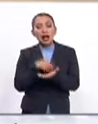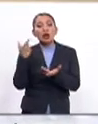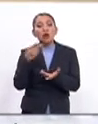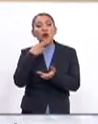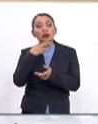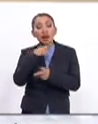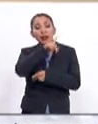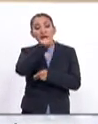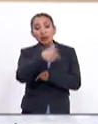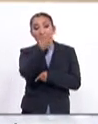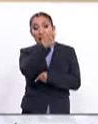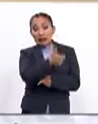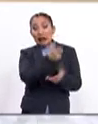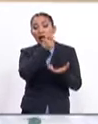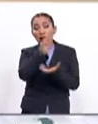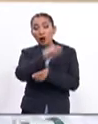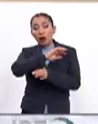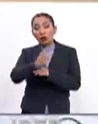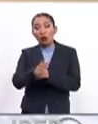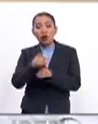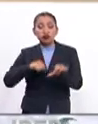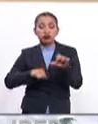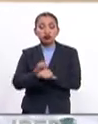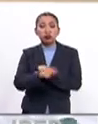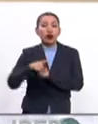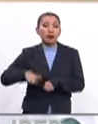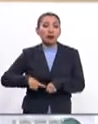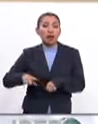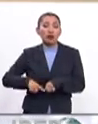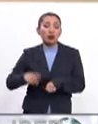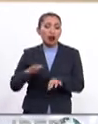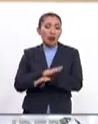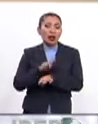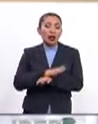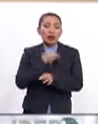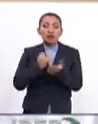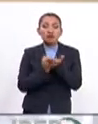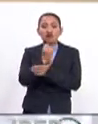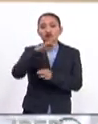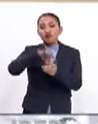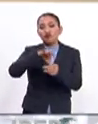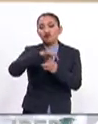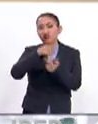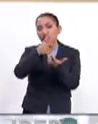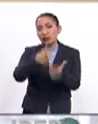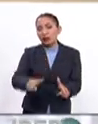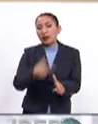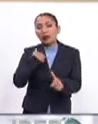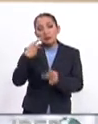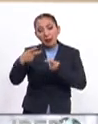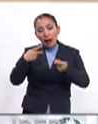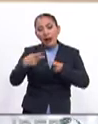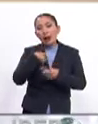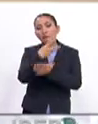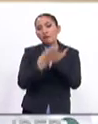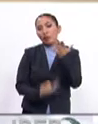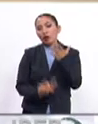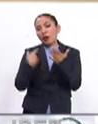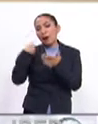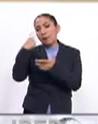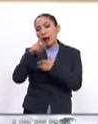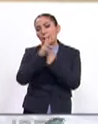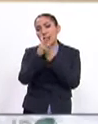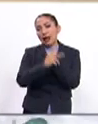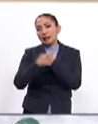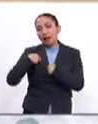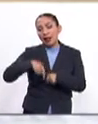utilizar esos fondos. Una vez cese la usurpación, logremos el gobierno de transición y elecciones libres para desarrollar en el plan país que estamos trabajando,